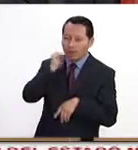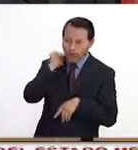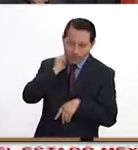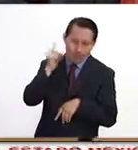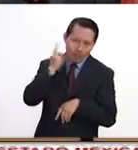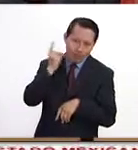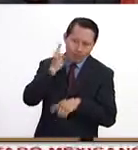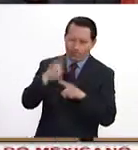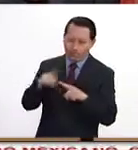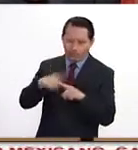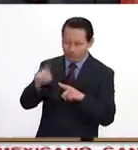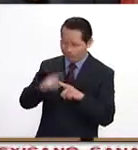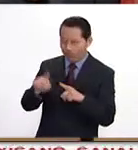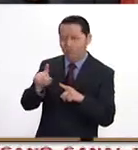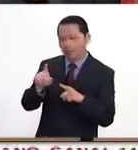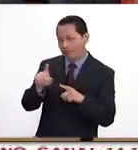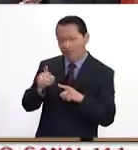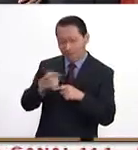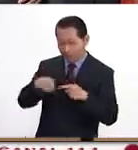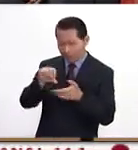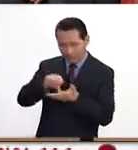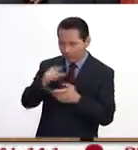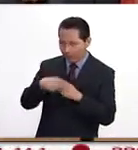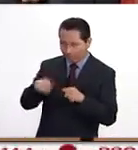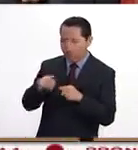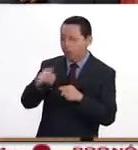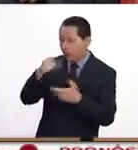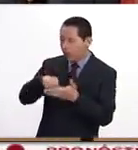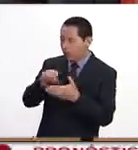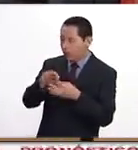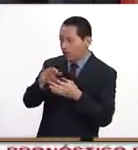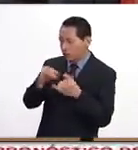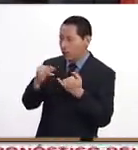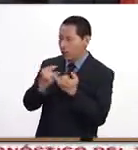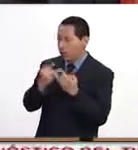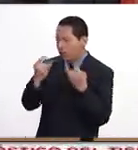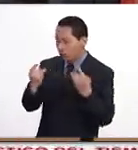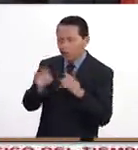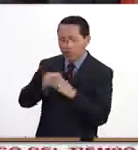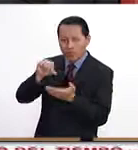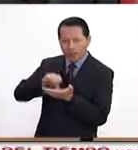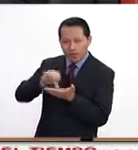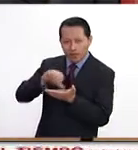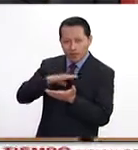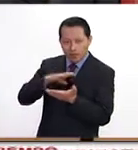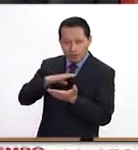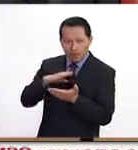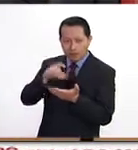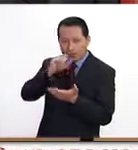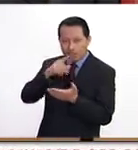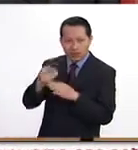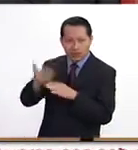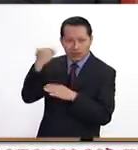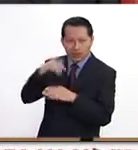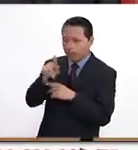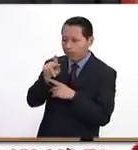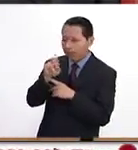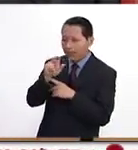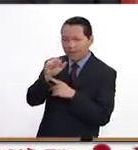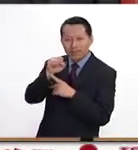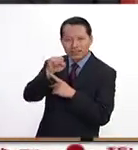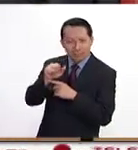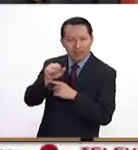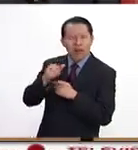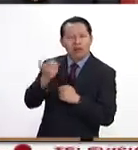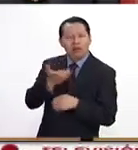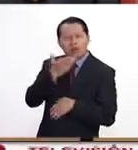y creo que también vale la pena mencionar un poquito la historia. Irán forma parte de lo que fue el imperio perse, es decir, ellos están acostumbrados también